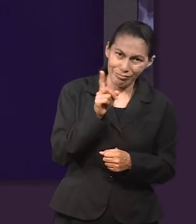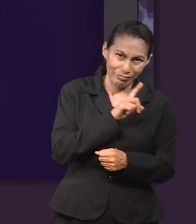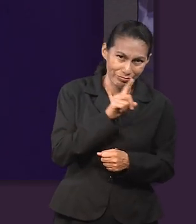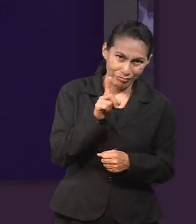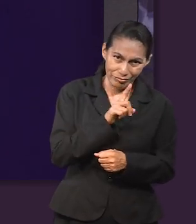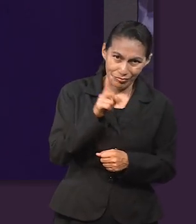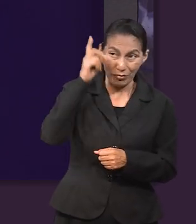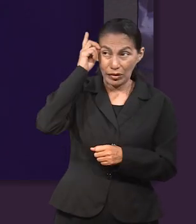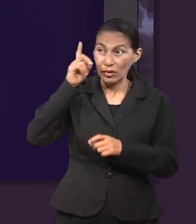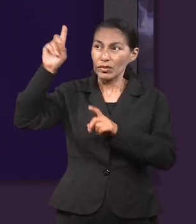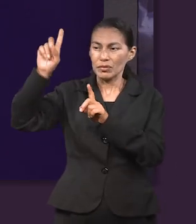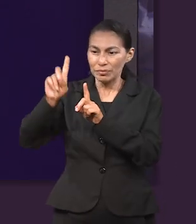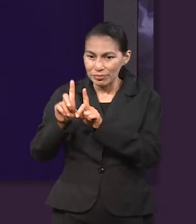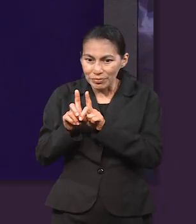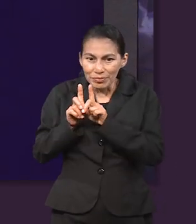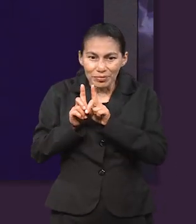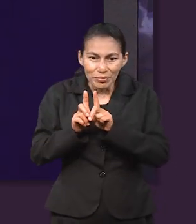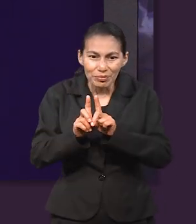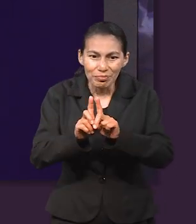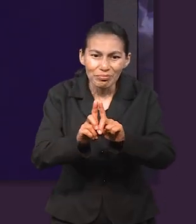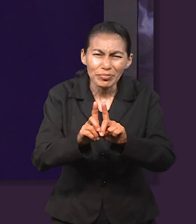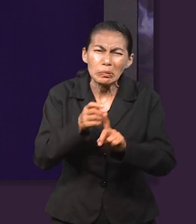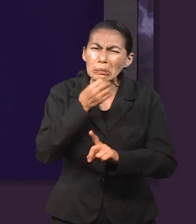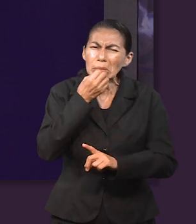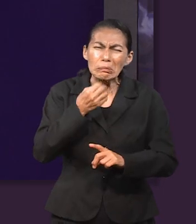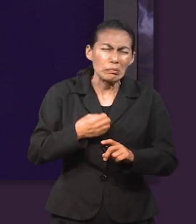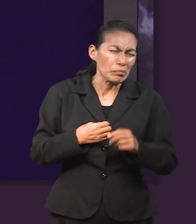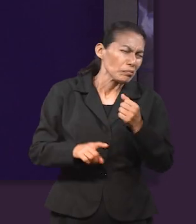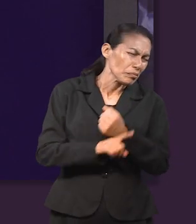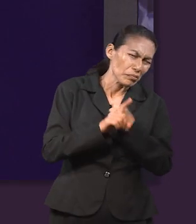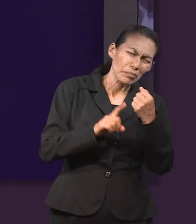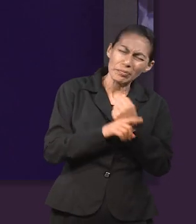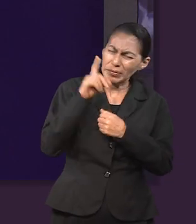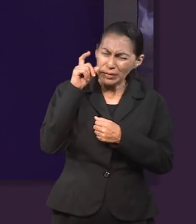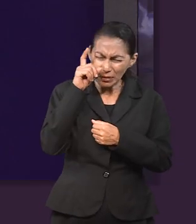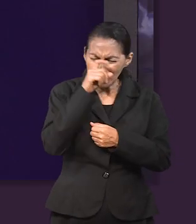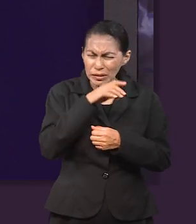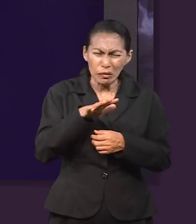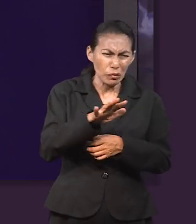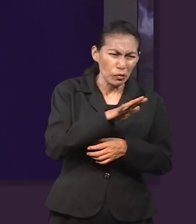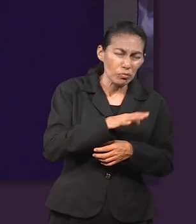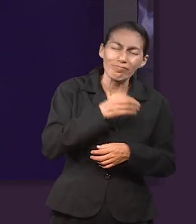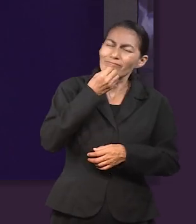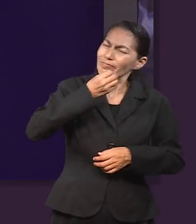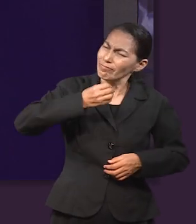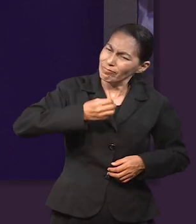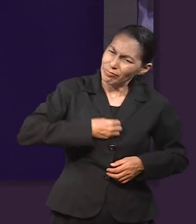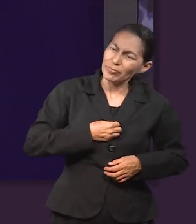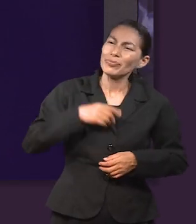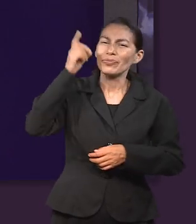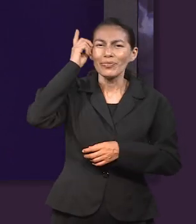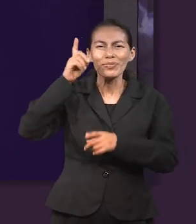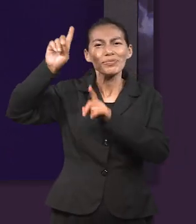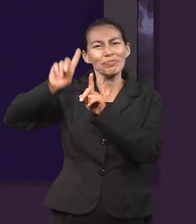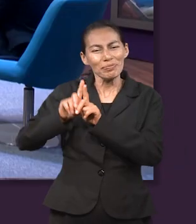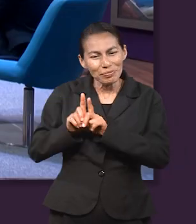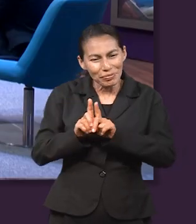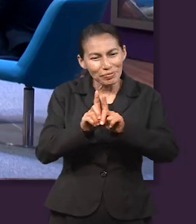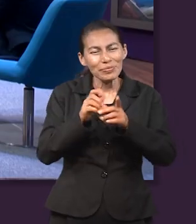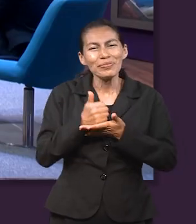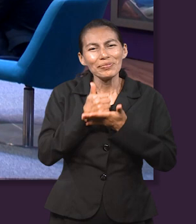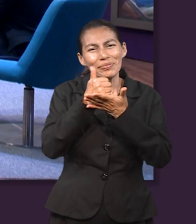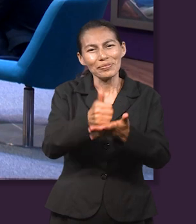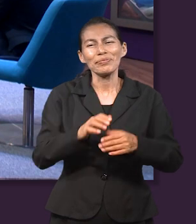un sufrimiento, pero Él está ahí viendo que no nos vayamos a quemar. Sí hay calor, pero no va a permitir que nos quememos. Ok. Bueno,